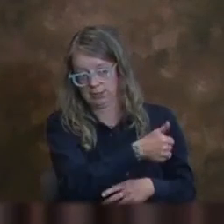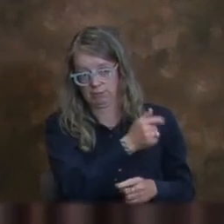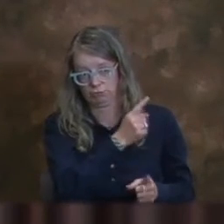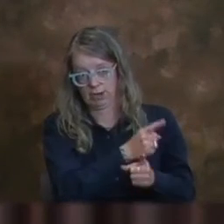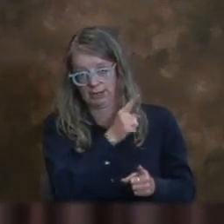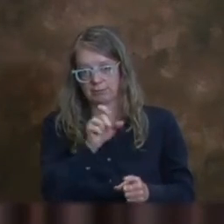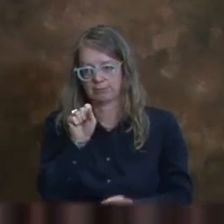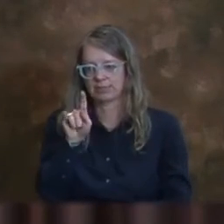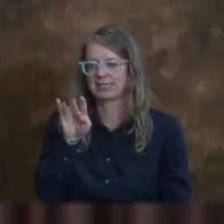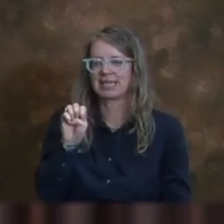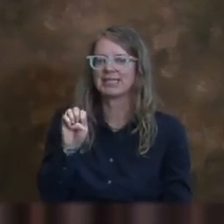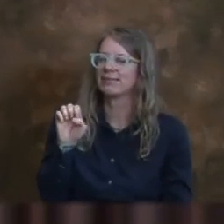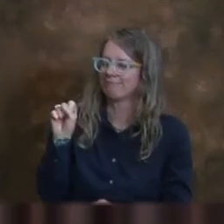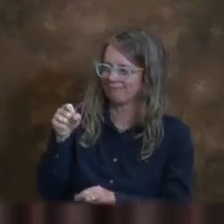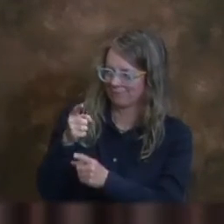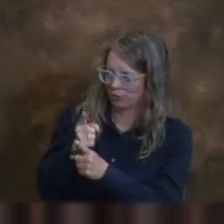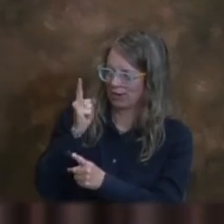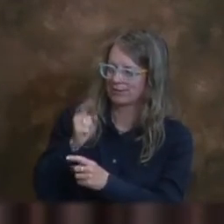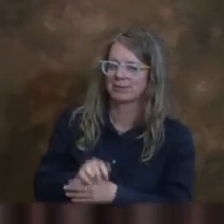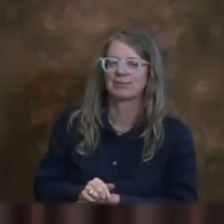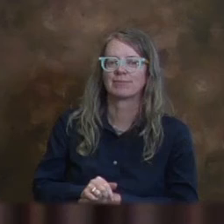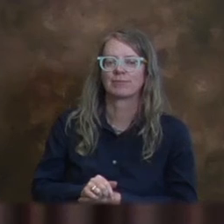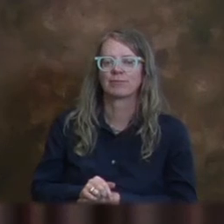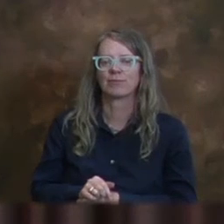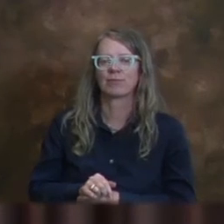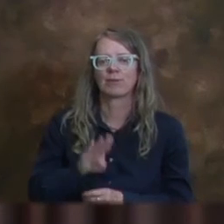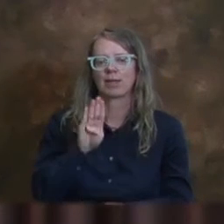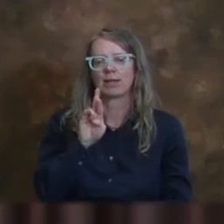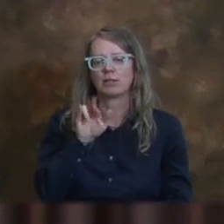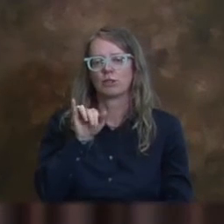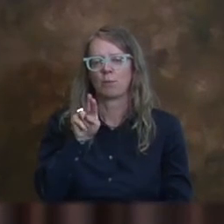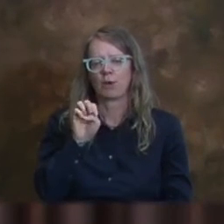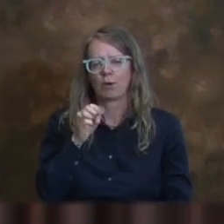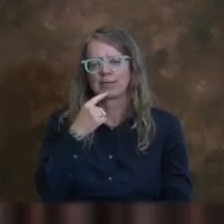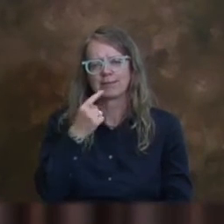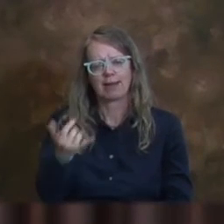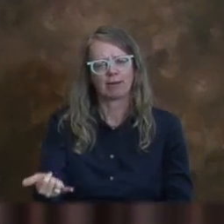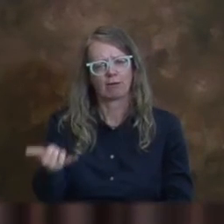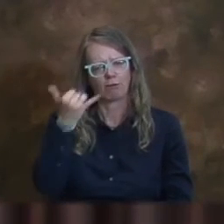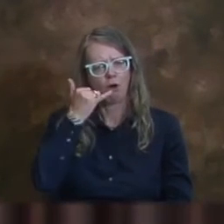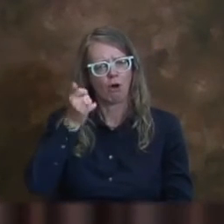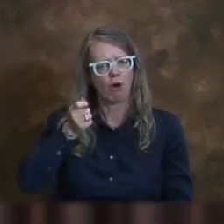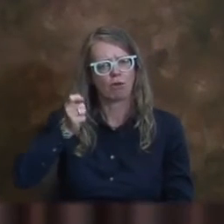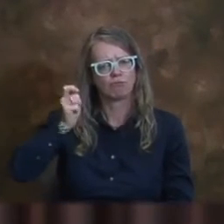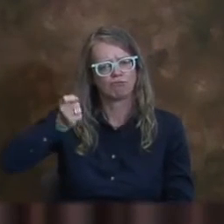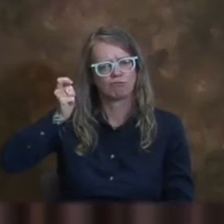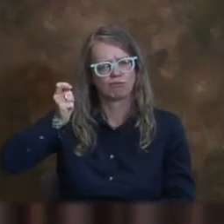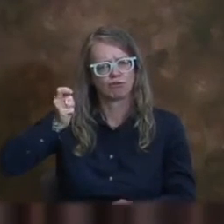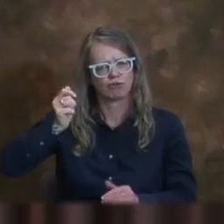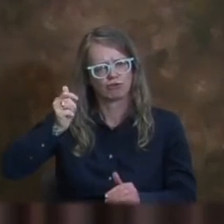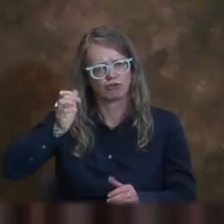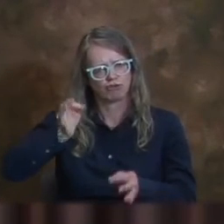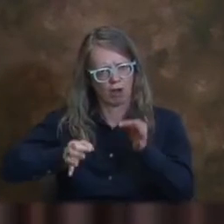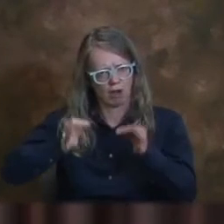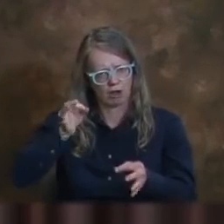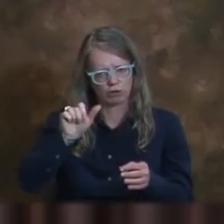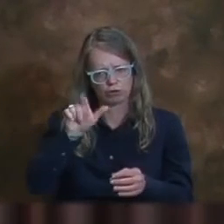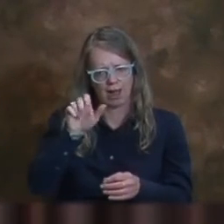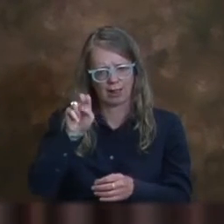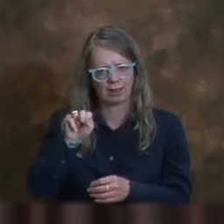¿Es correcto? Sí, correcto. Recibí una llamada de teléfono por un juez que quería que